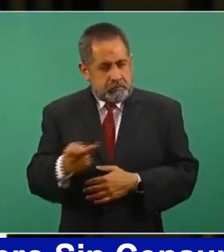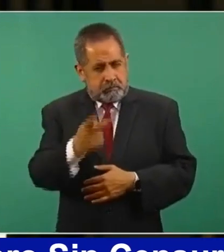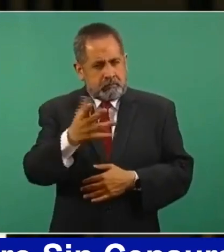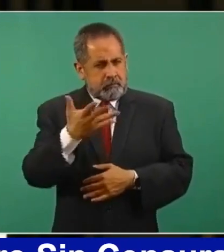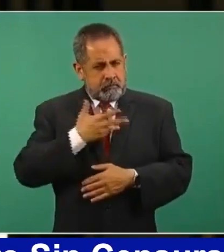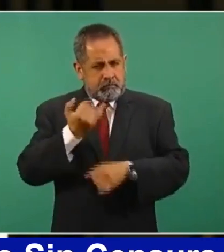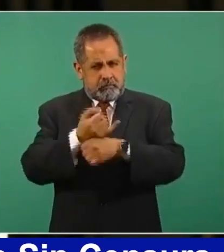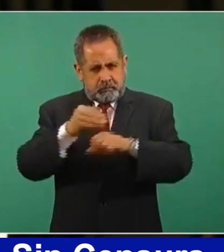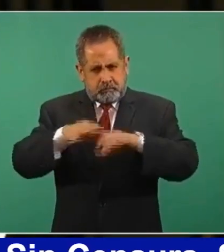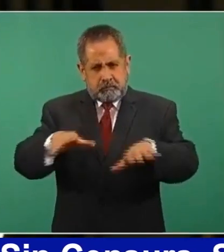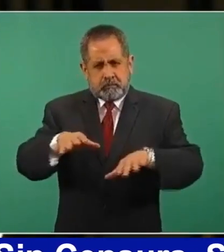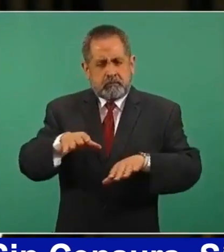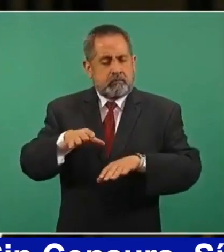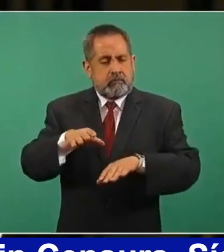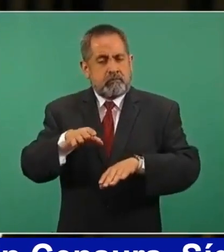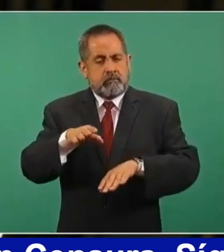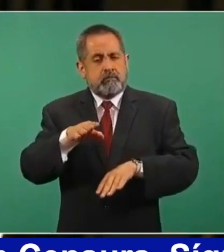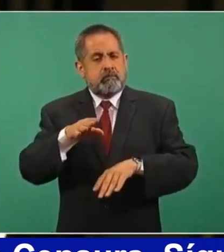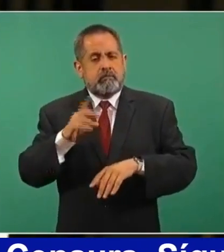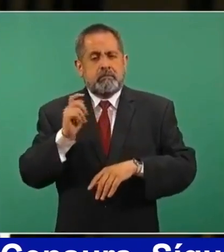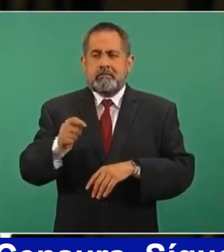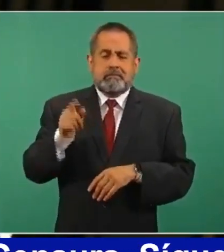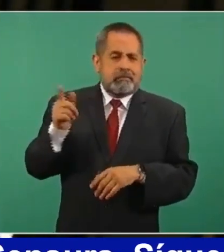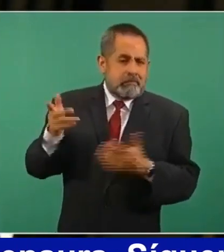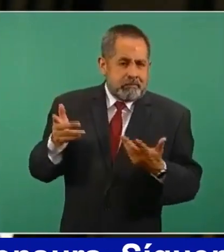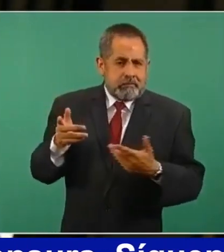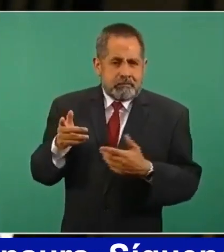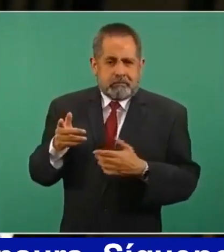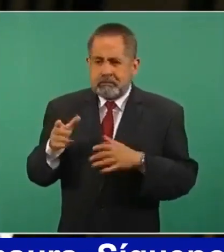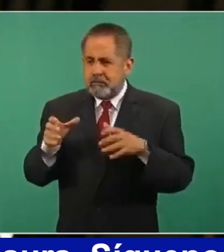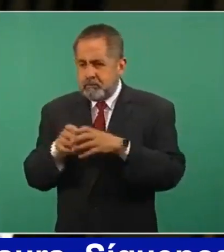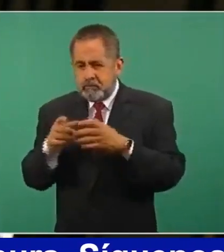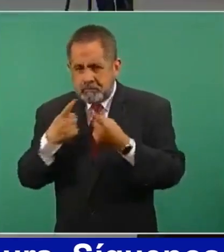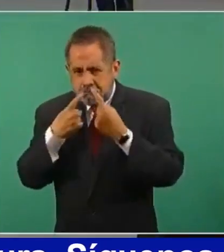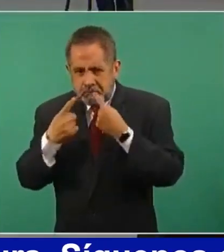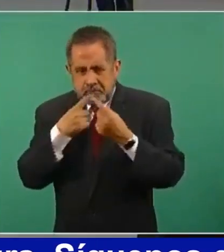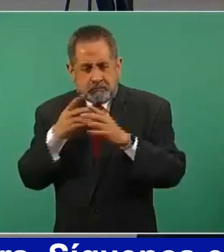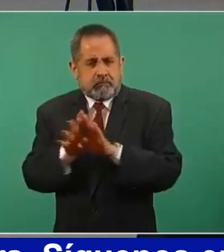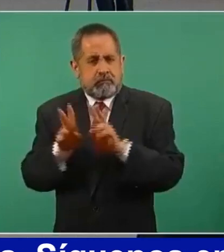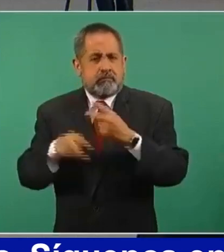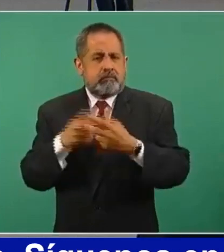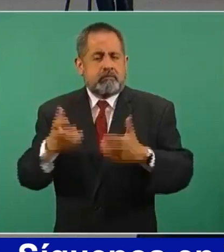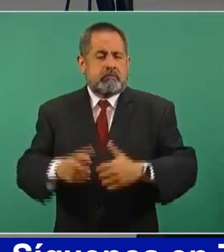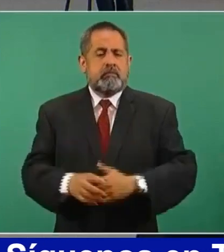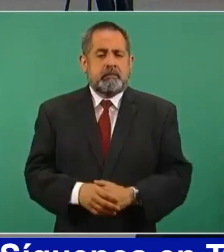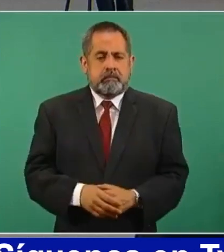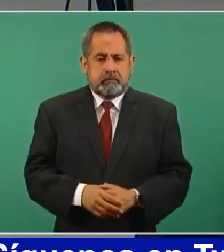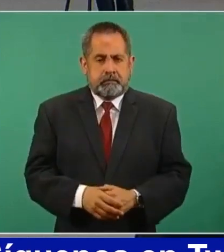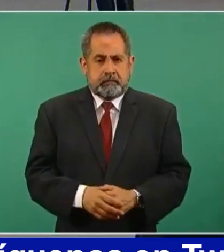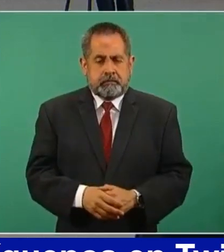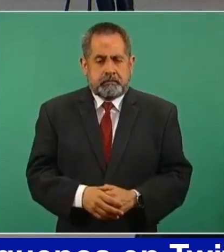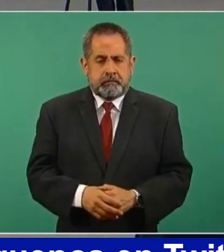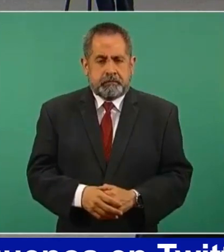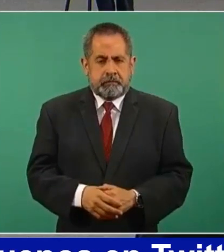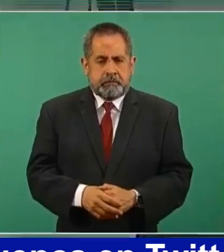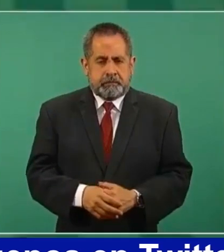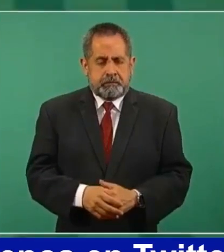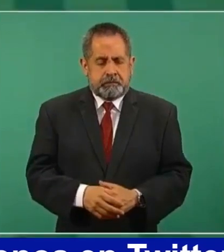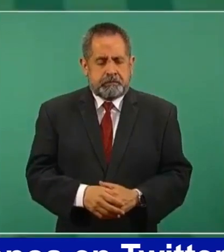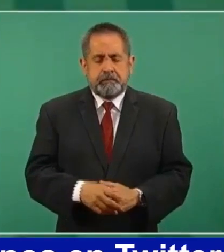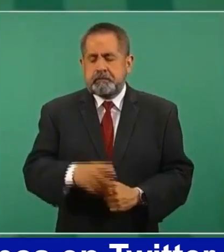usted tiene información al respecto por parte de Coespris y qué es lo que se va a hacer. Sí, ya hay una